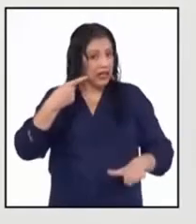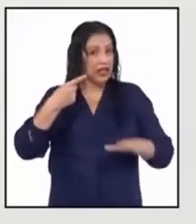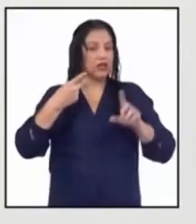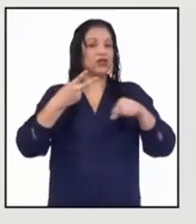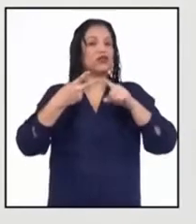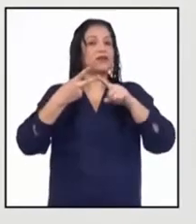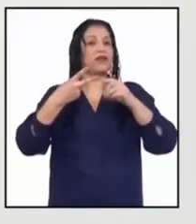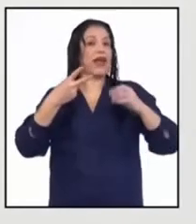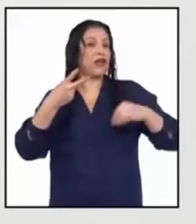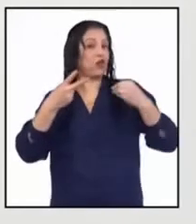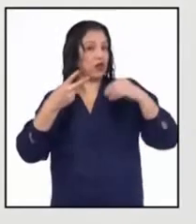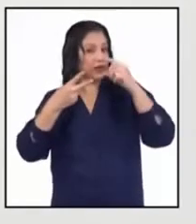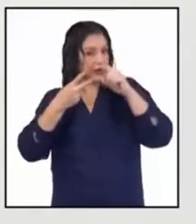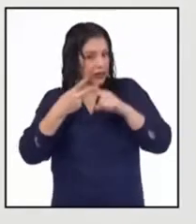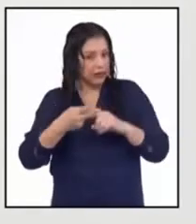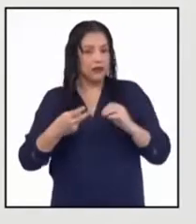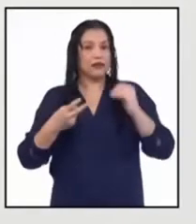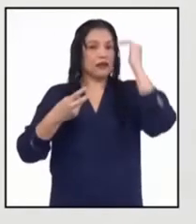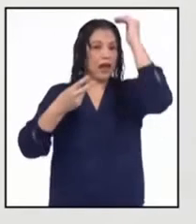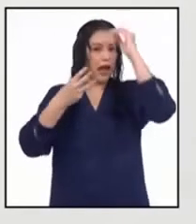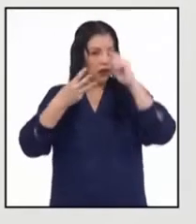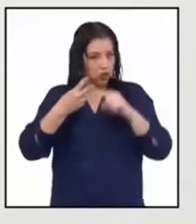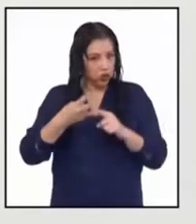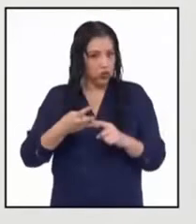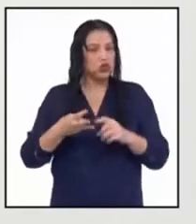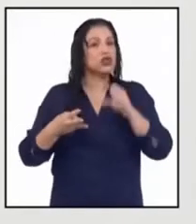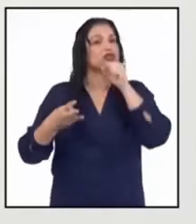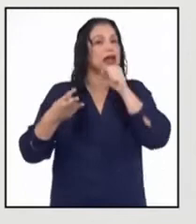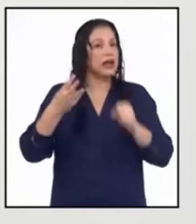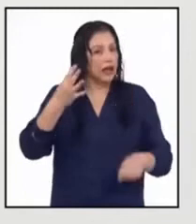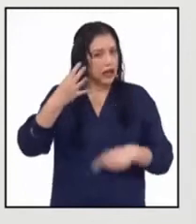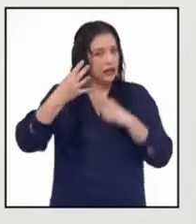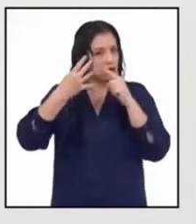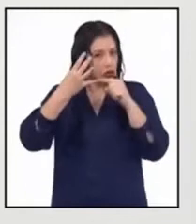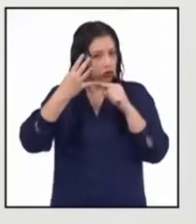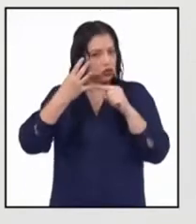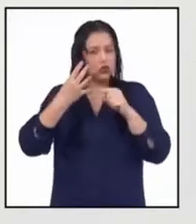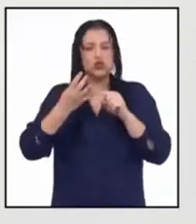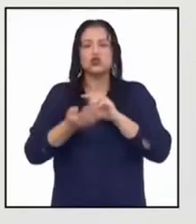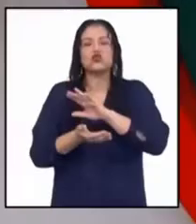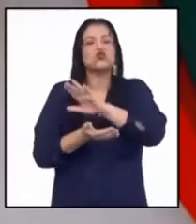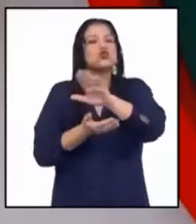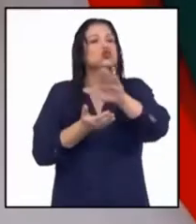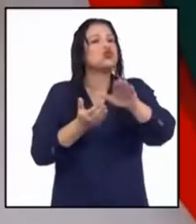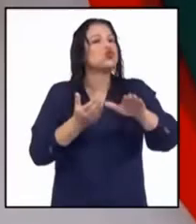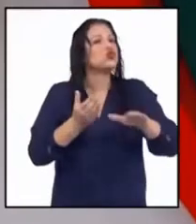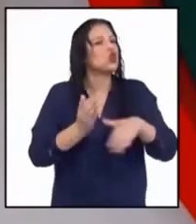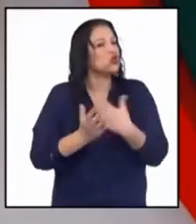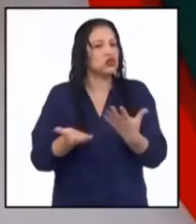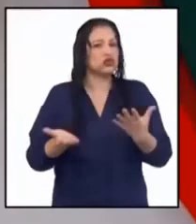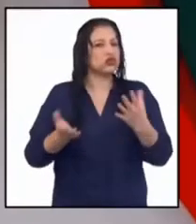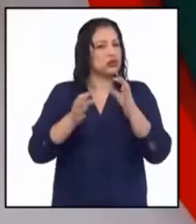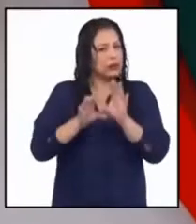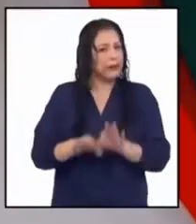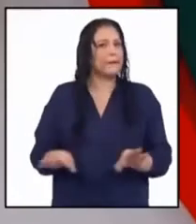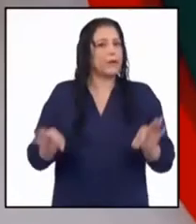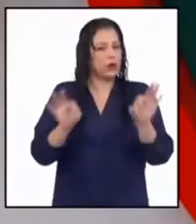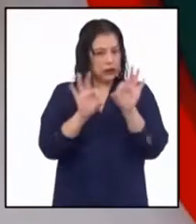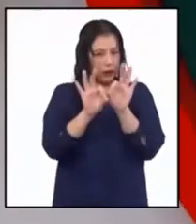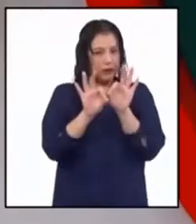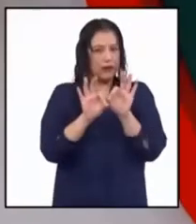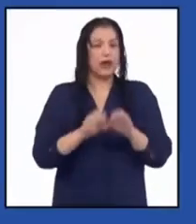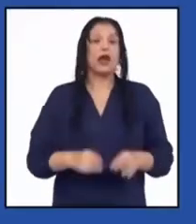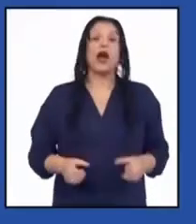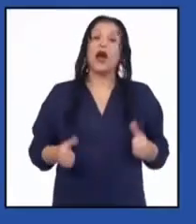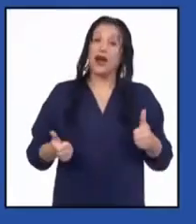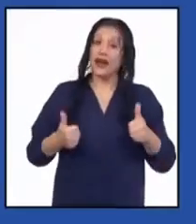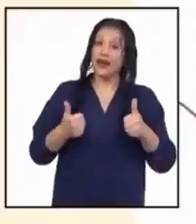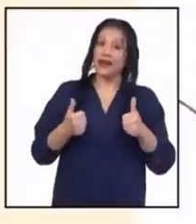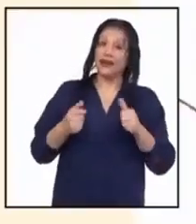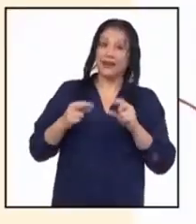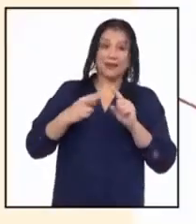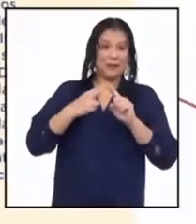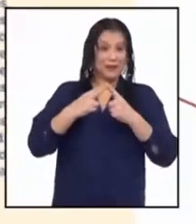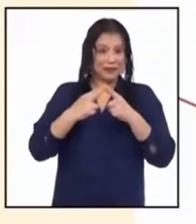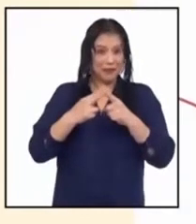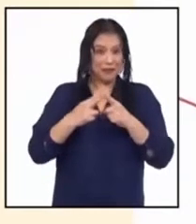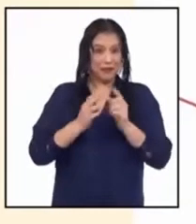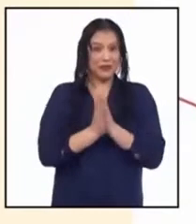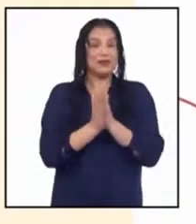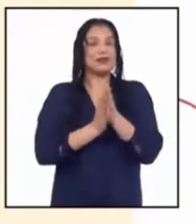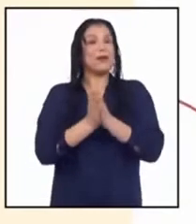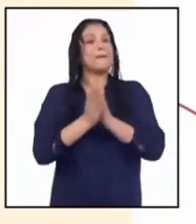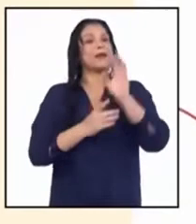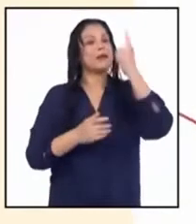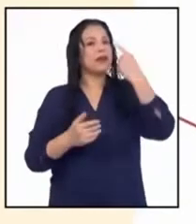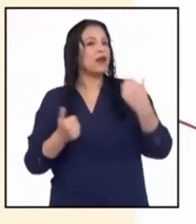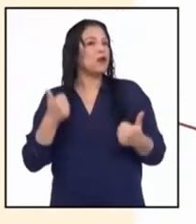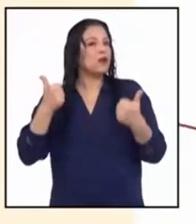adolescentes, adultos, adultos mayores. Todos. Entonces, profesora, empecemos. Primero lo primero.